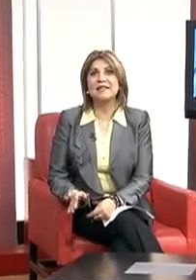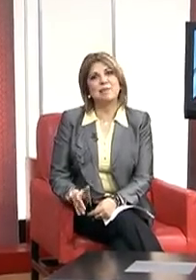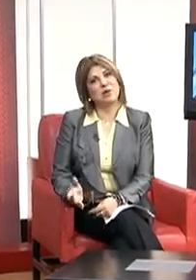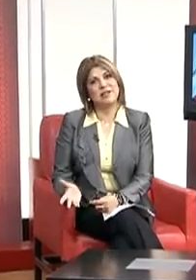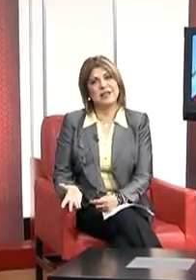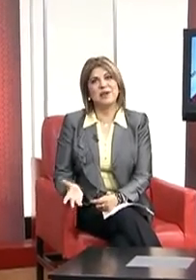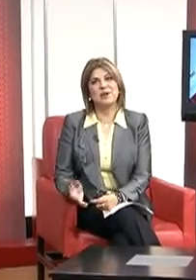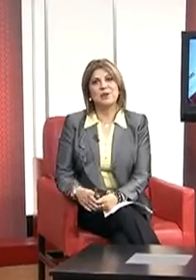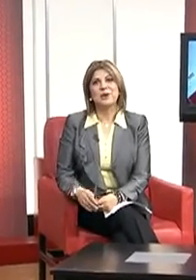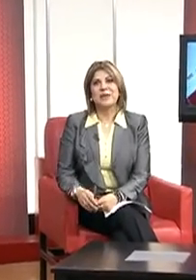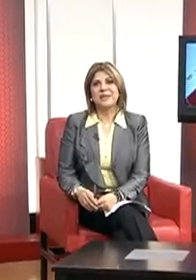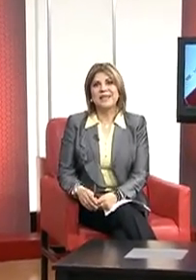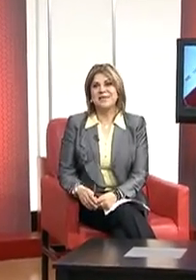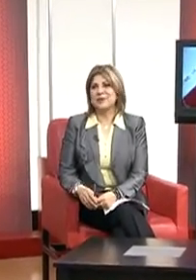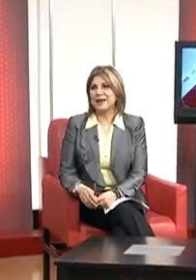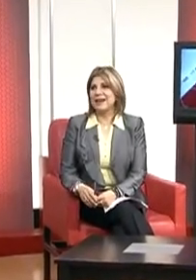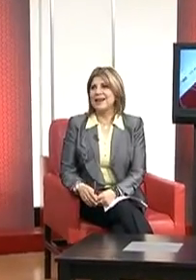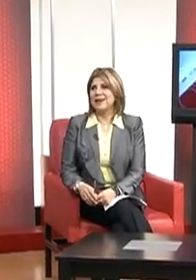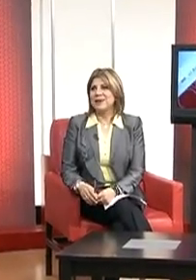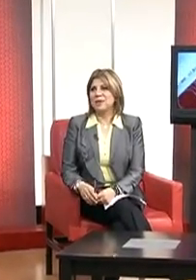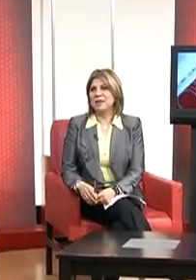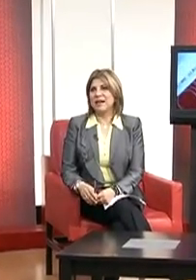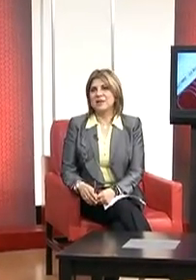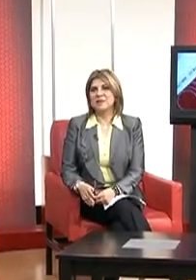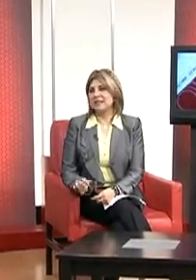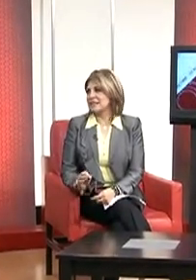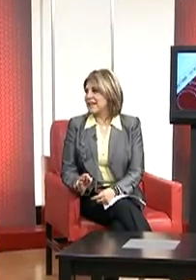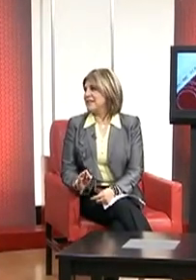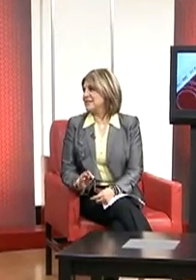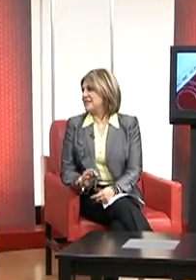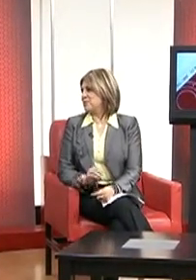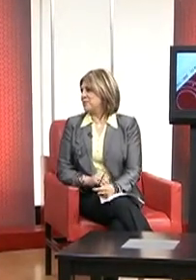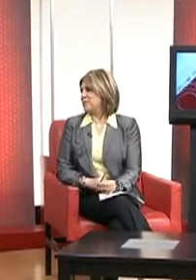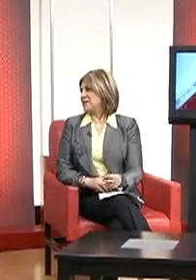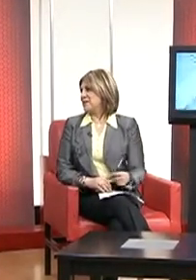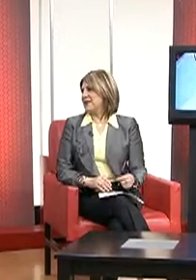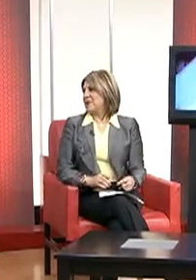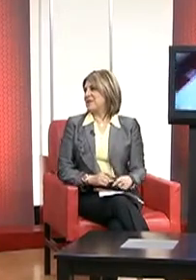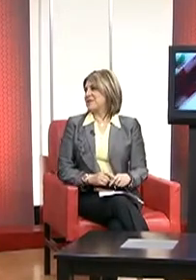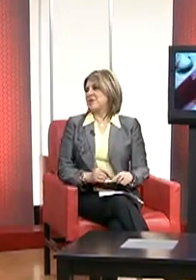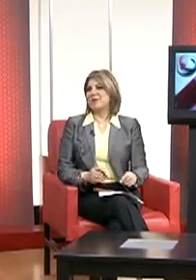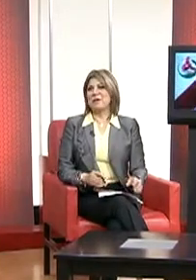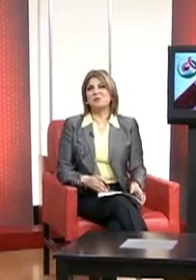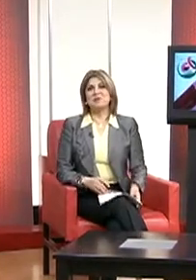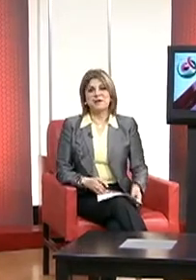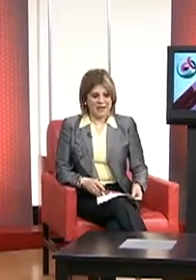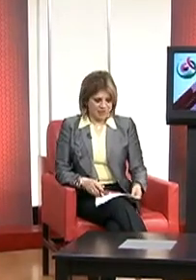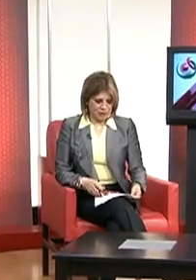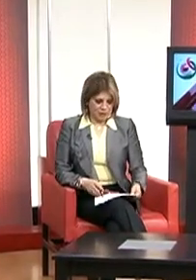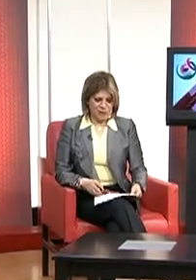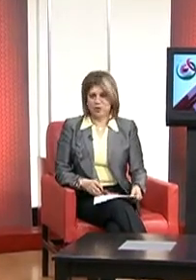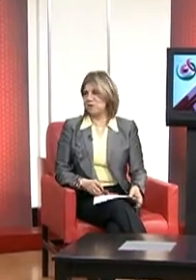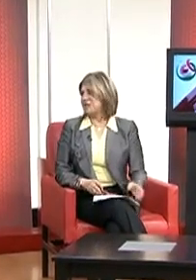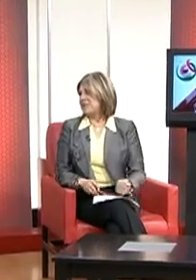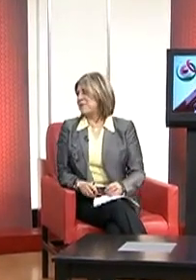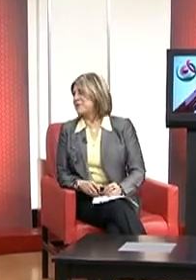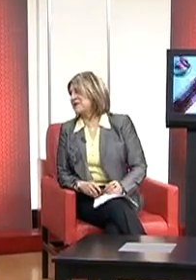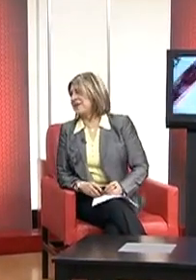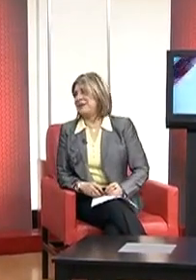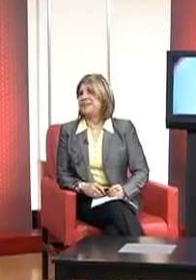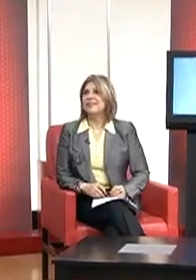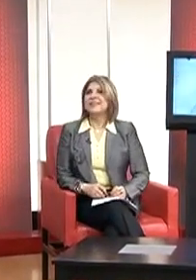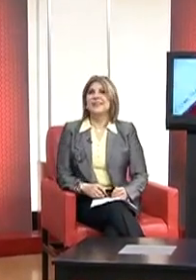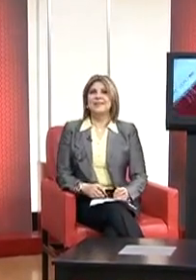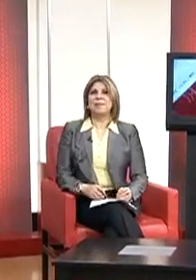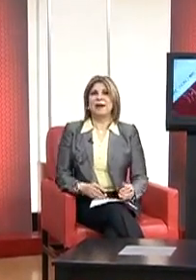extractivas del Politécnico Nacional una de nuestras grandes instituciones con las que contamos los mexicanos profesor muchas gracias